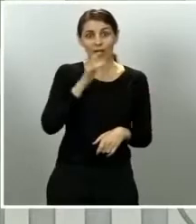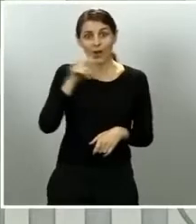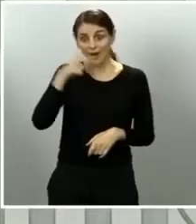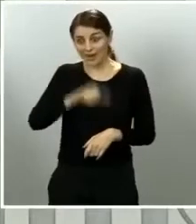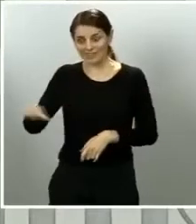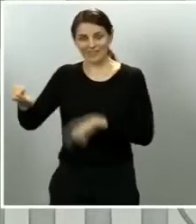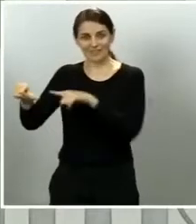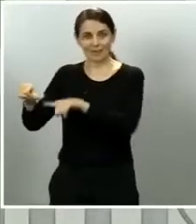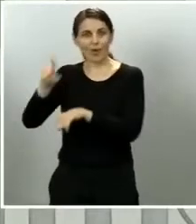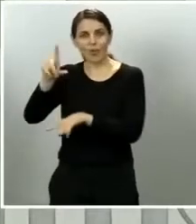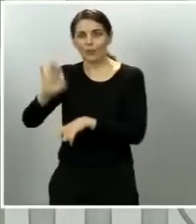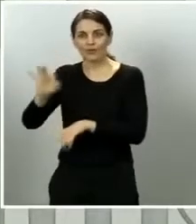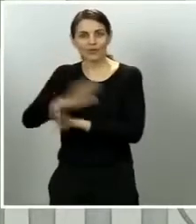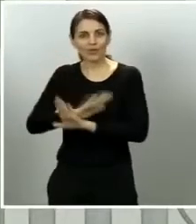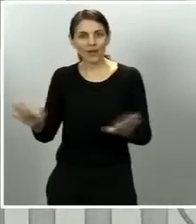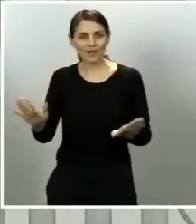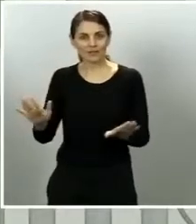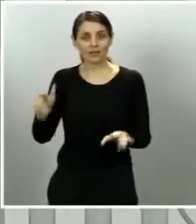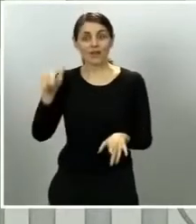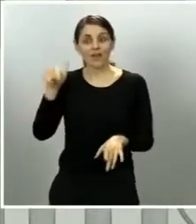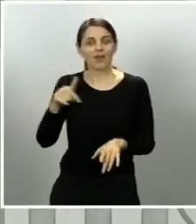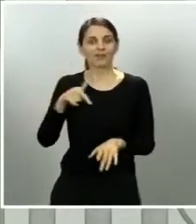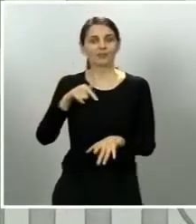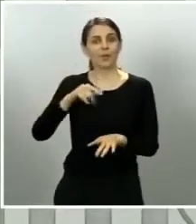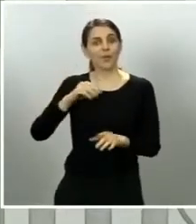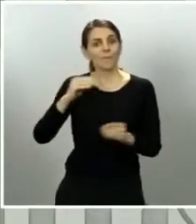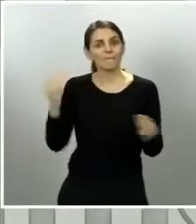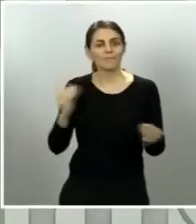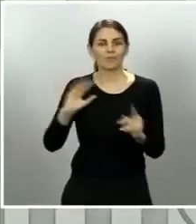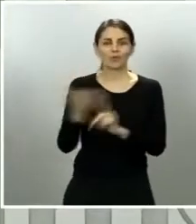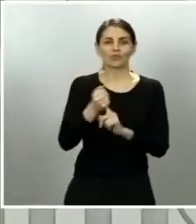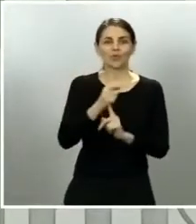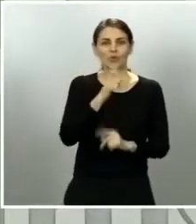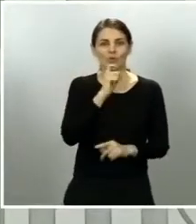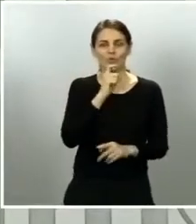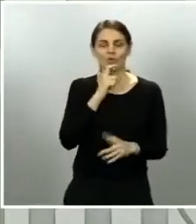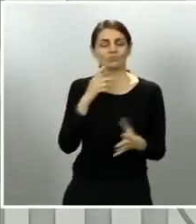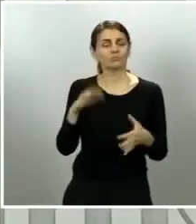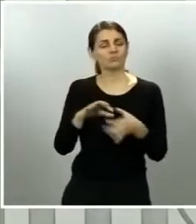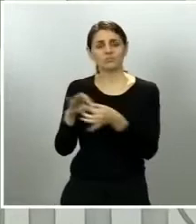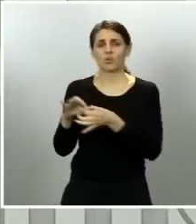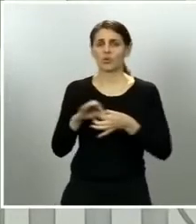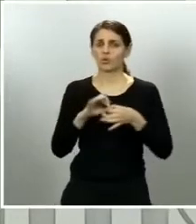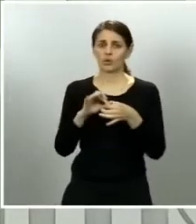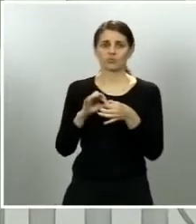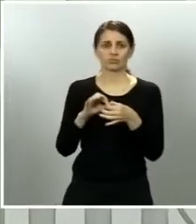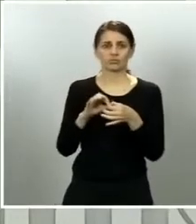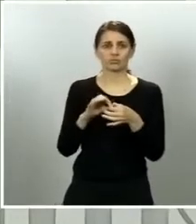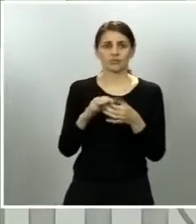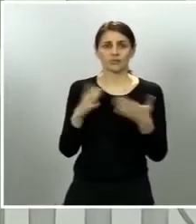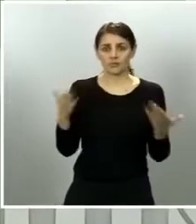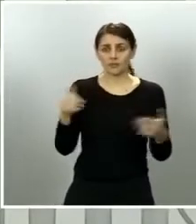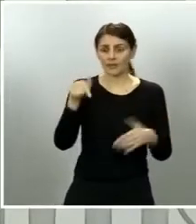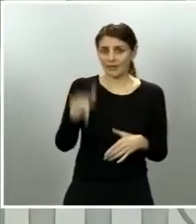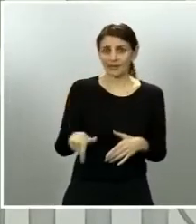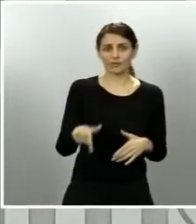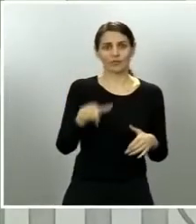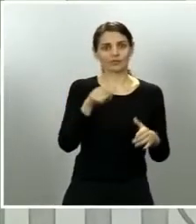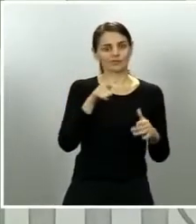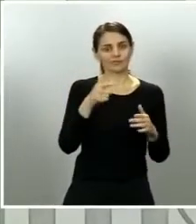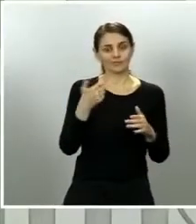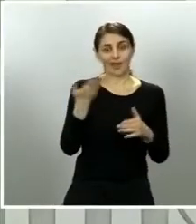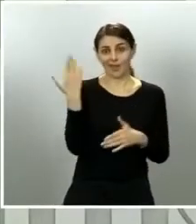y para salir juntos en la fase de desescalada cuyo trazo general presentamos ayer es muy importante mantener esta unidad no espere